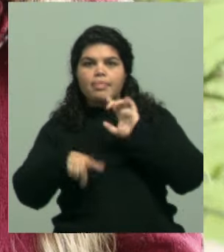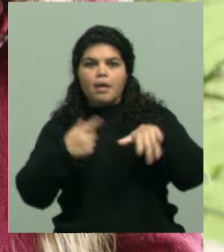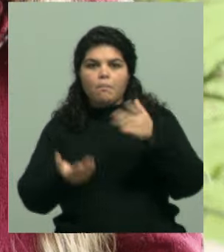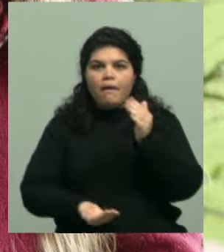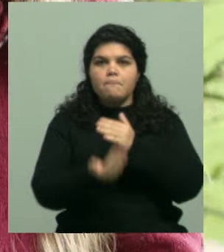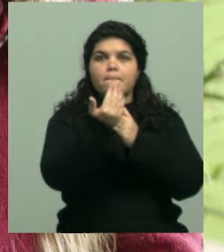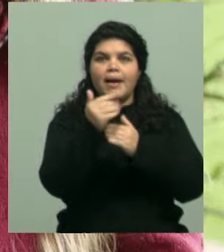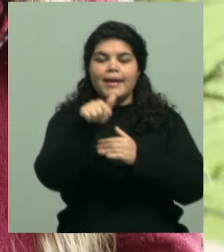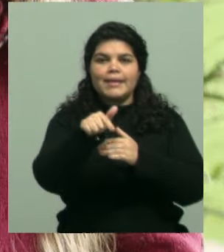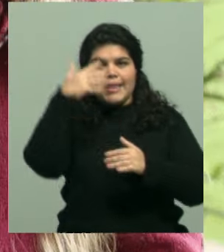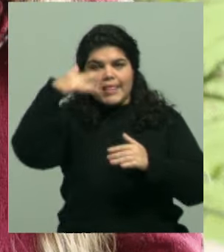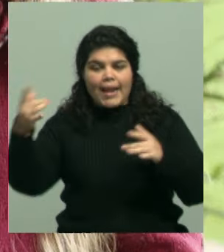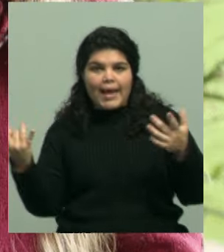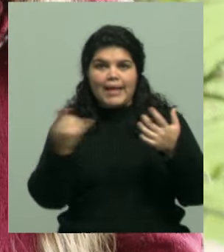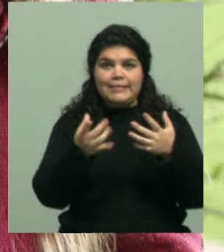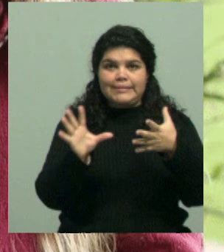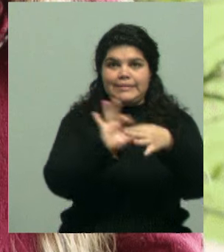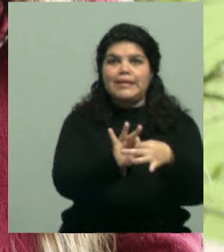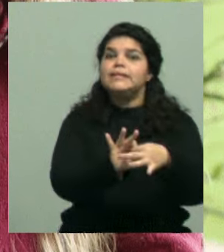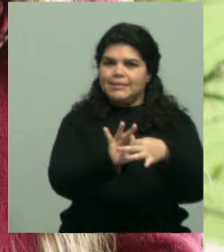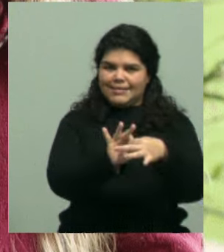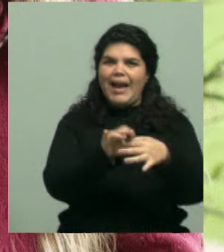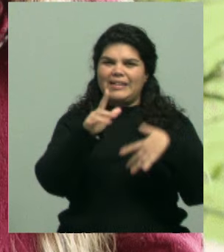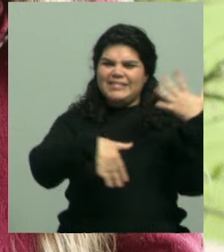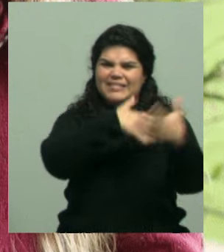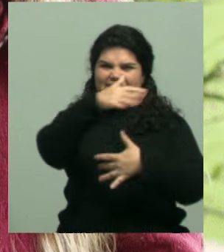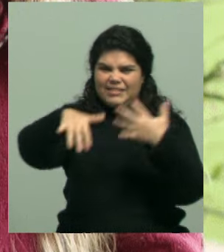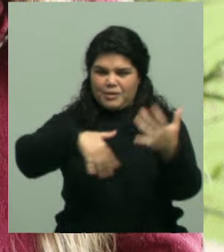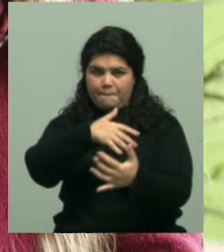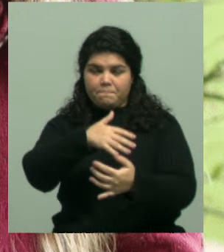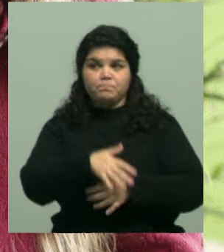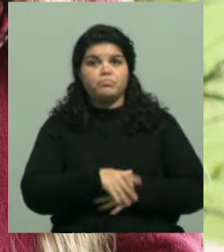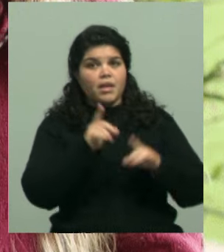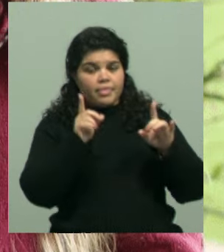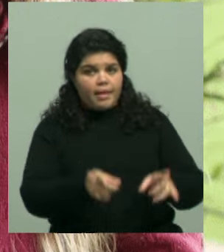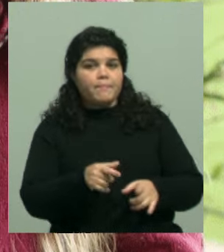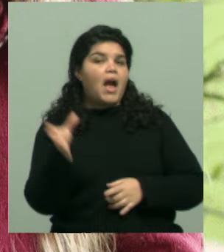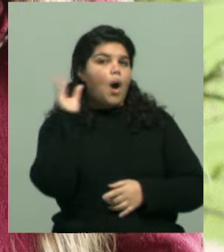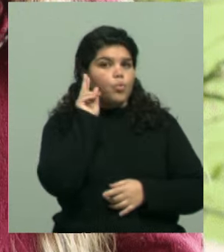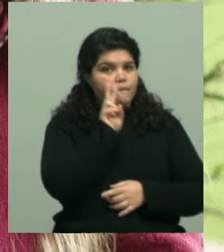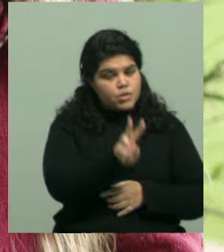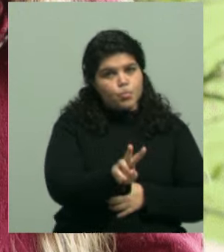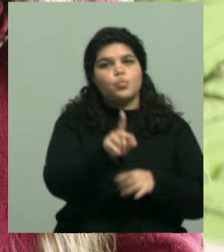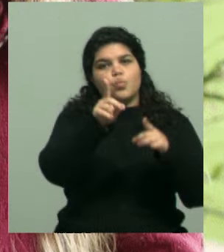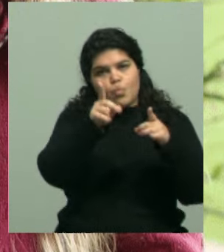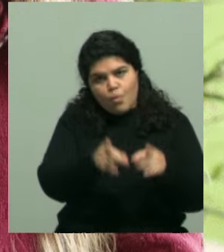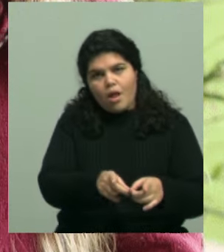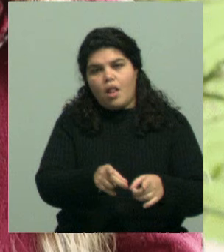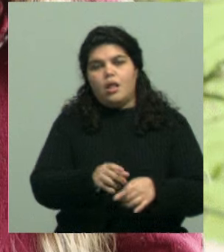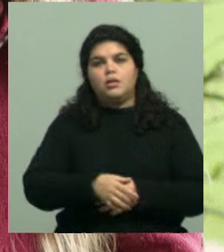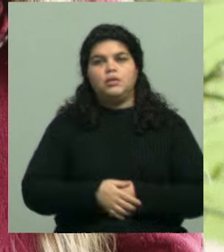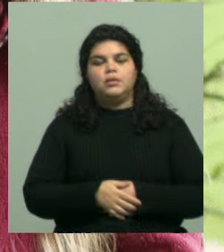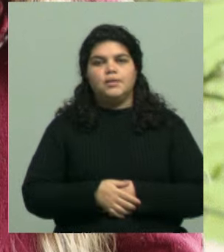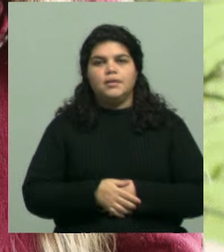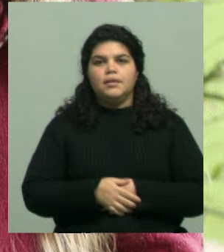perdón que te disculpe, que estamos viendo ahí, a ver, hay parámetros desde el audiovisor, por ahí uno que está más integrado en el tema que vos